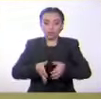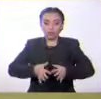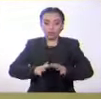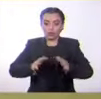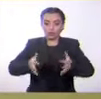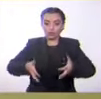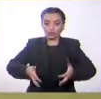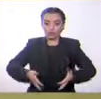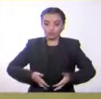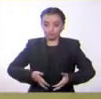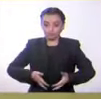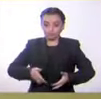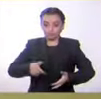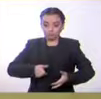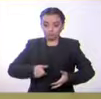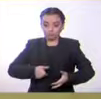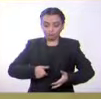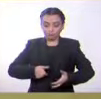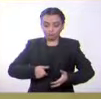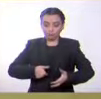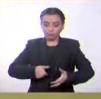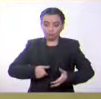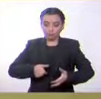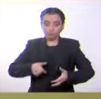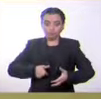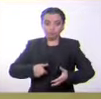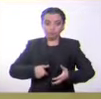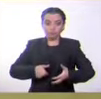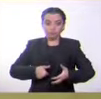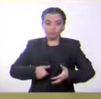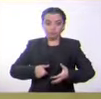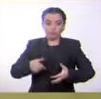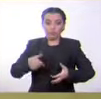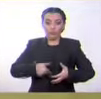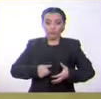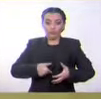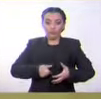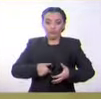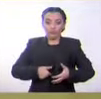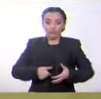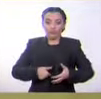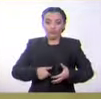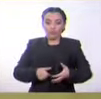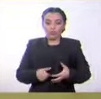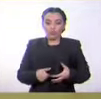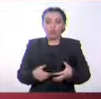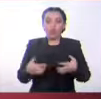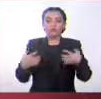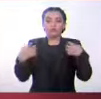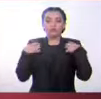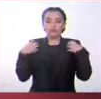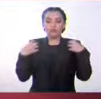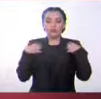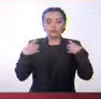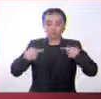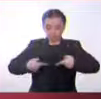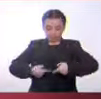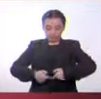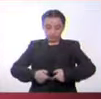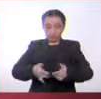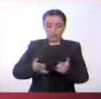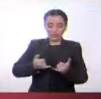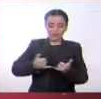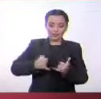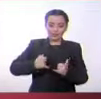general, adentro del vientre de la madre, la cría o el hijo está conectado a ella a través de un cordón